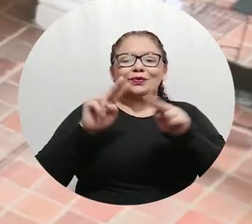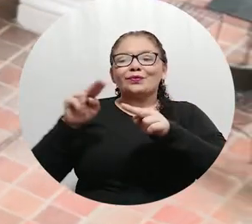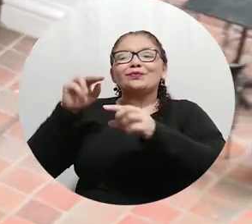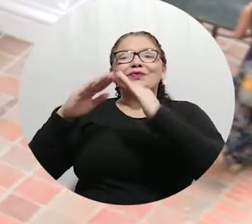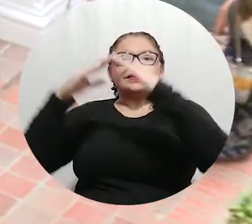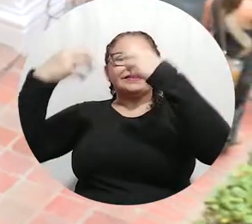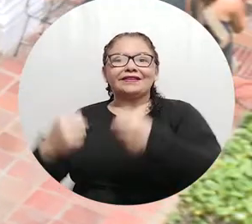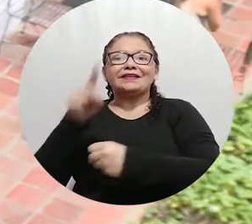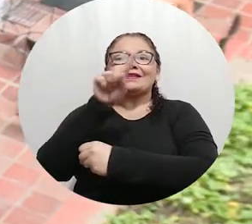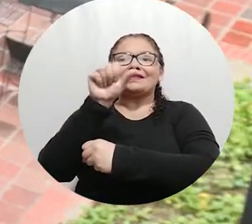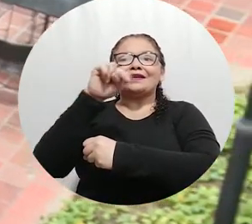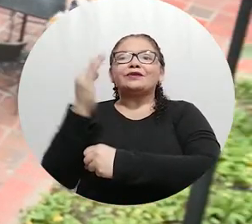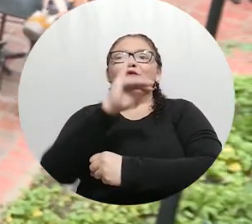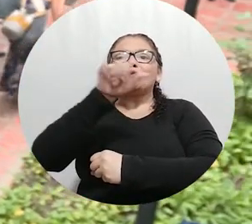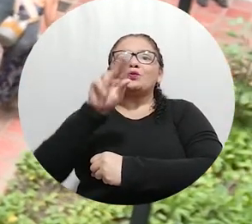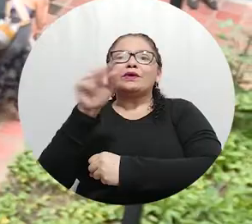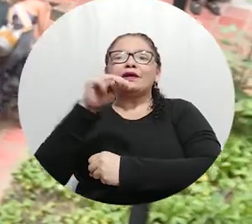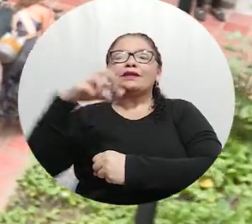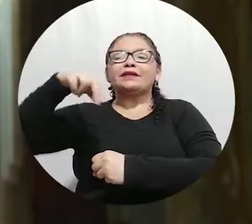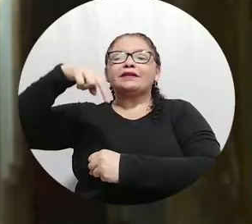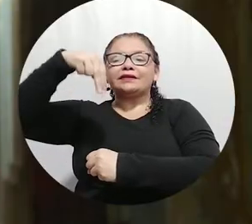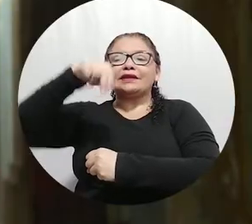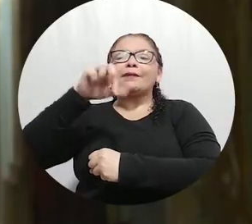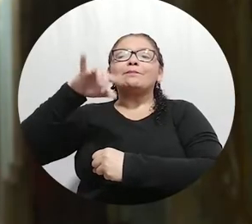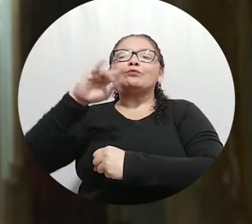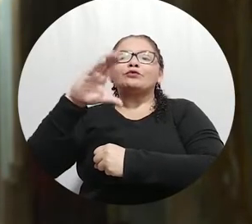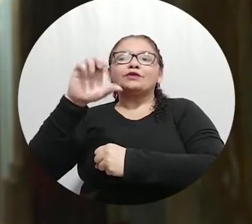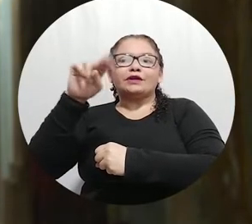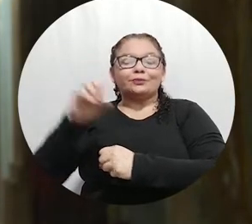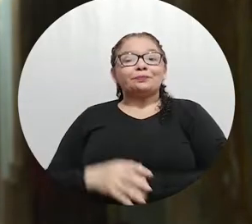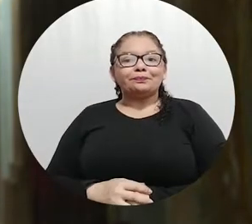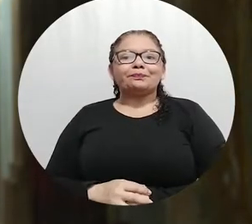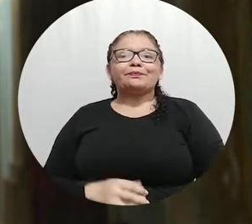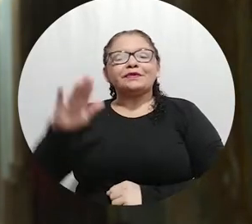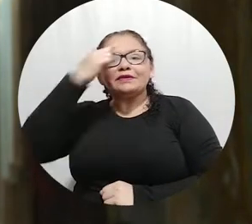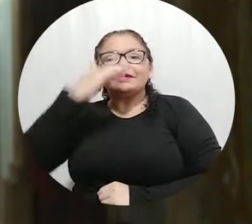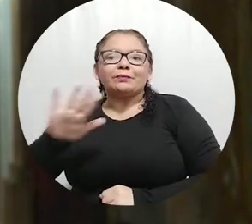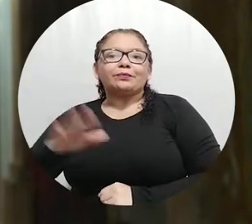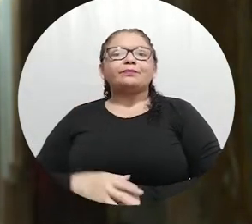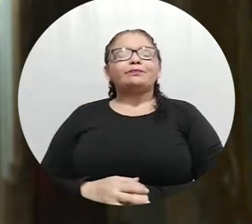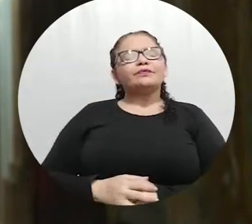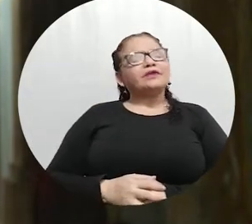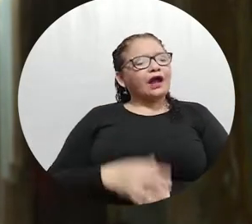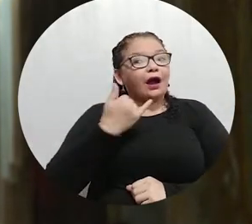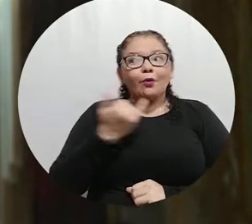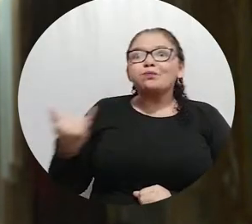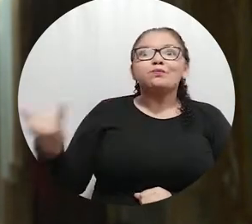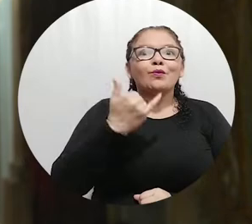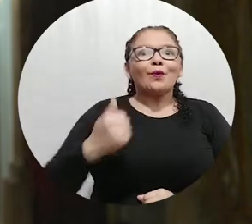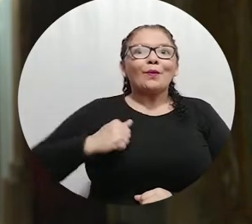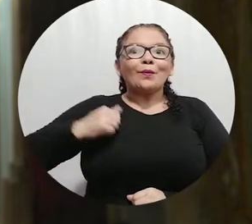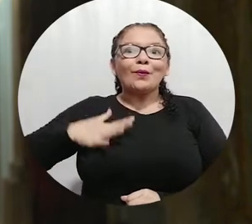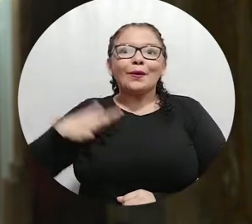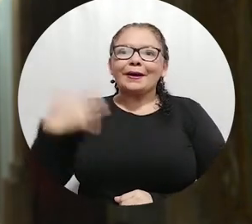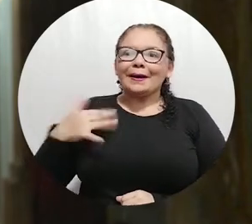ubicado en el centro histórico de Santa Marta. Es una gran oportunidad no solamente comercial para los artesanos, porque este es su